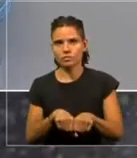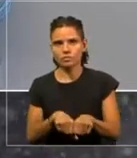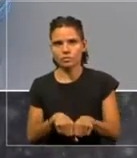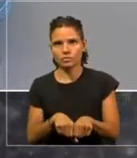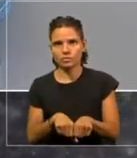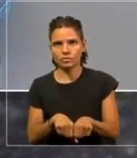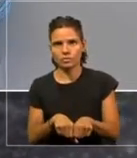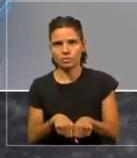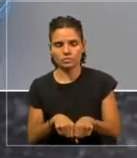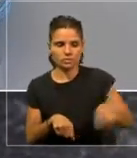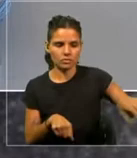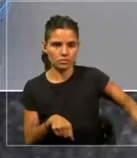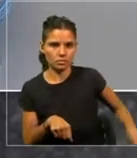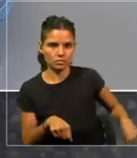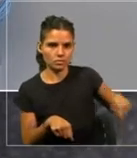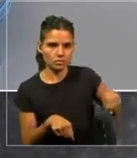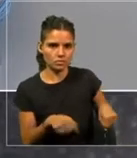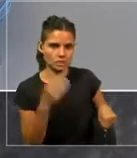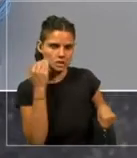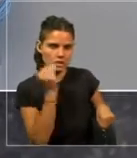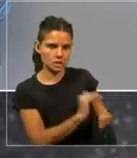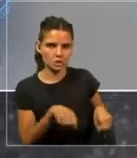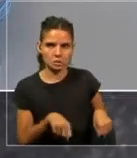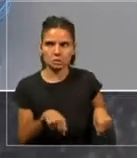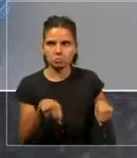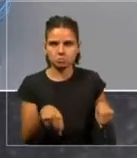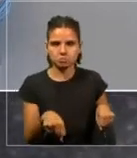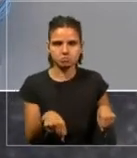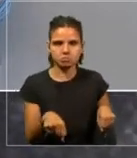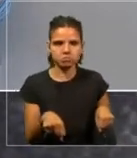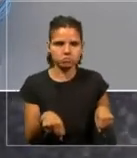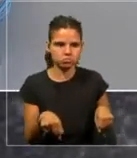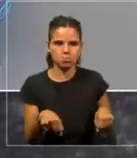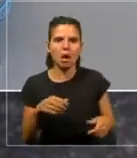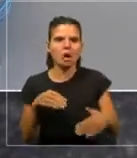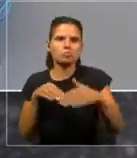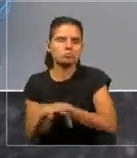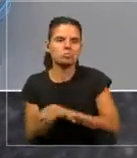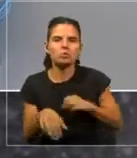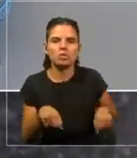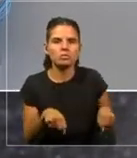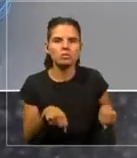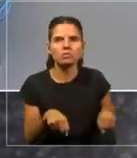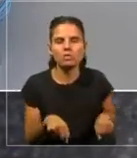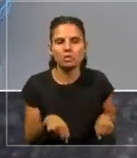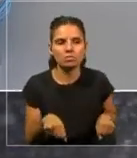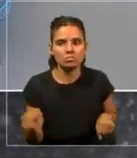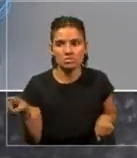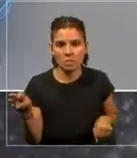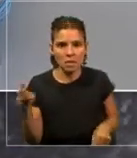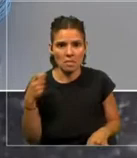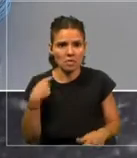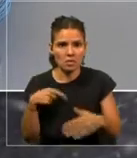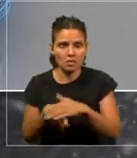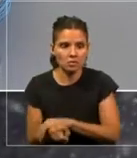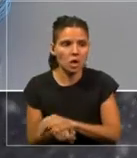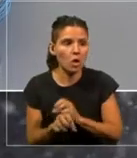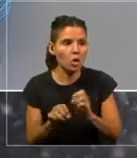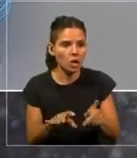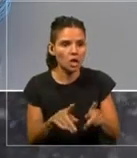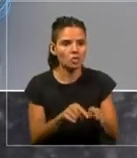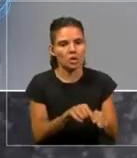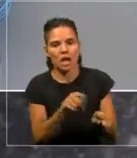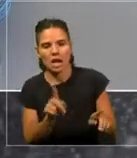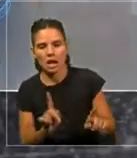otro chico en la mano. Entonces, yo dije, bueno, si la madre cruza, yo, parapetado atrás del carrito,